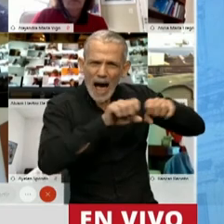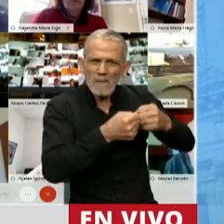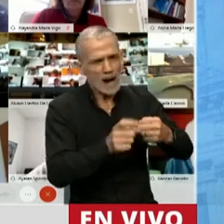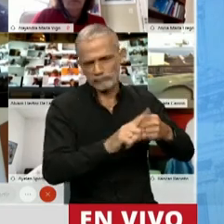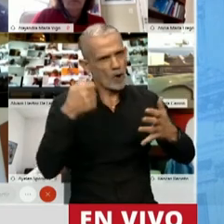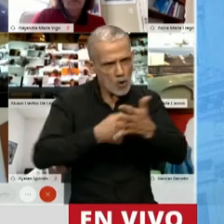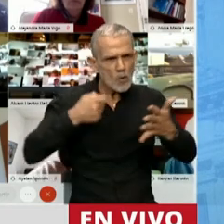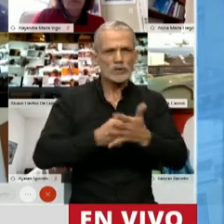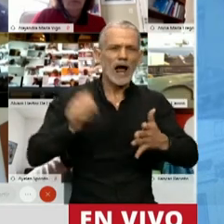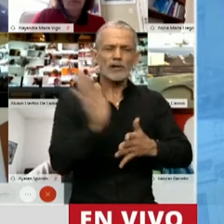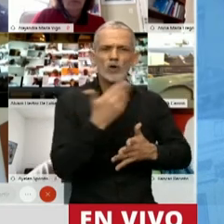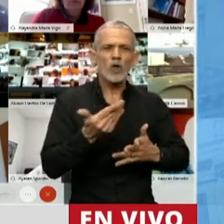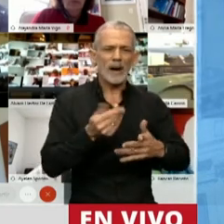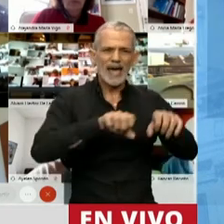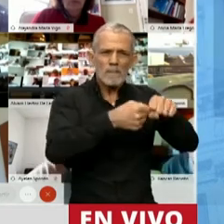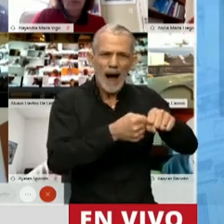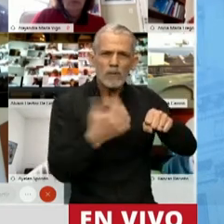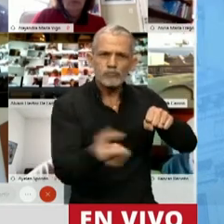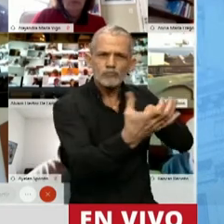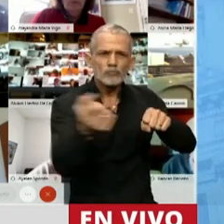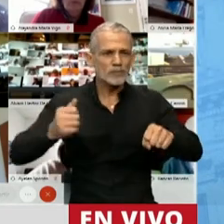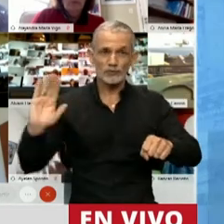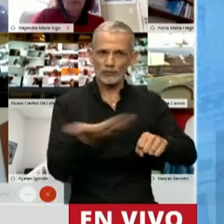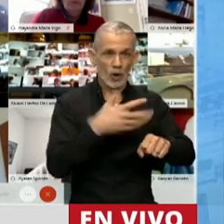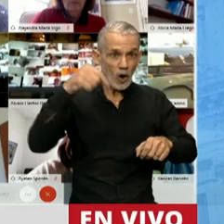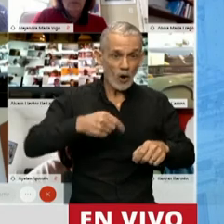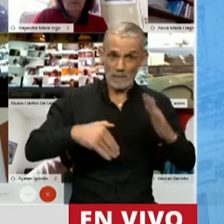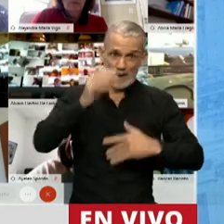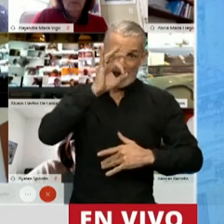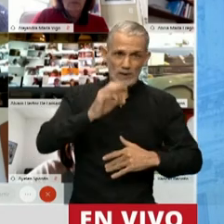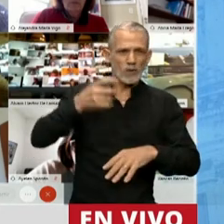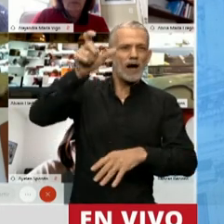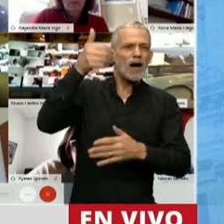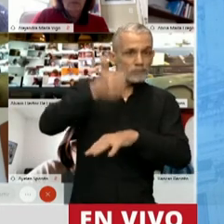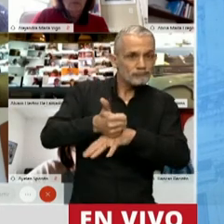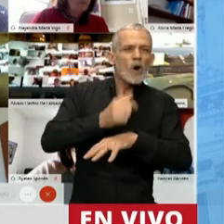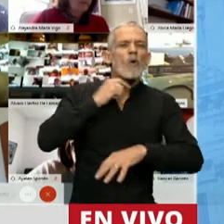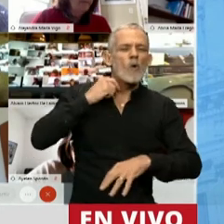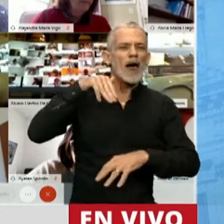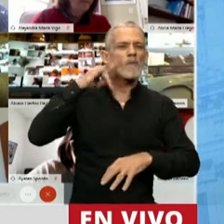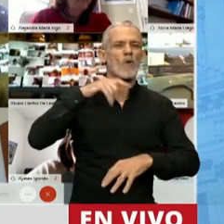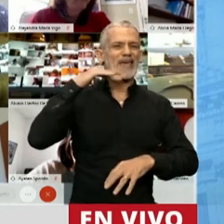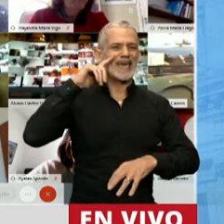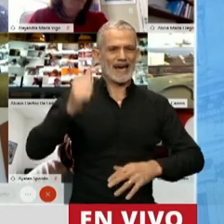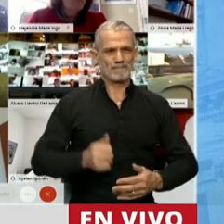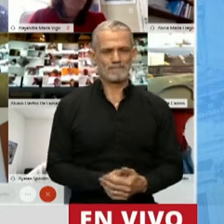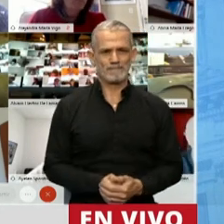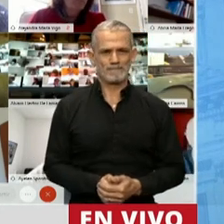para que rescaten su pan. Más que nunca presente el cura Carlos Mujica.